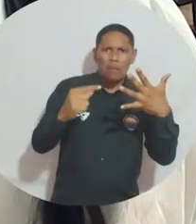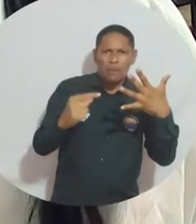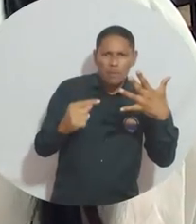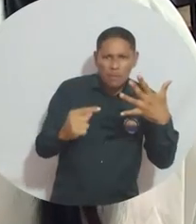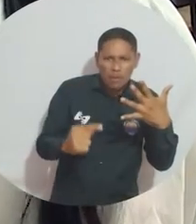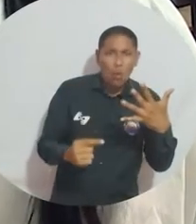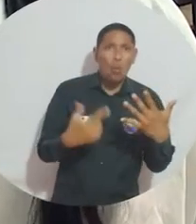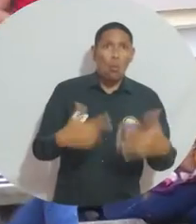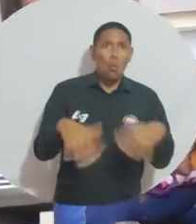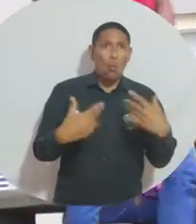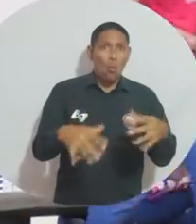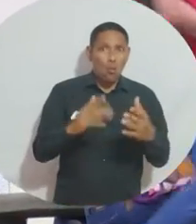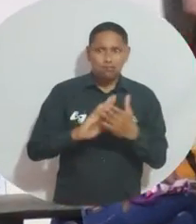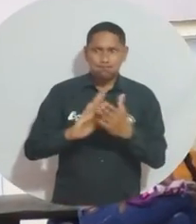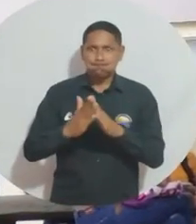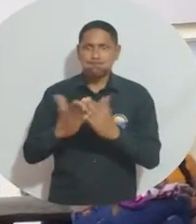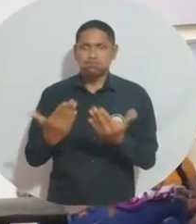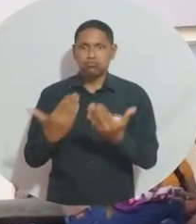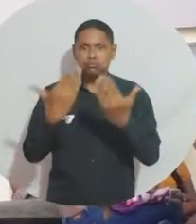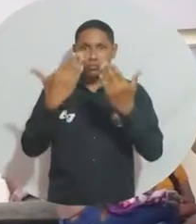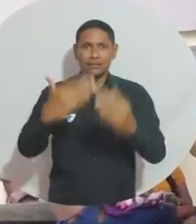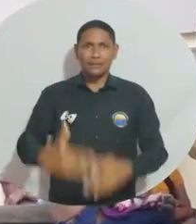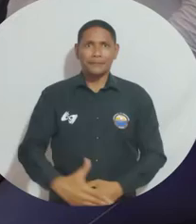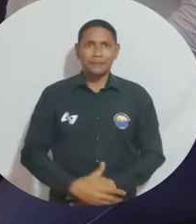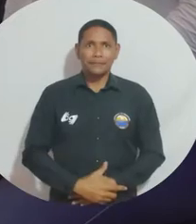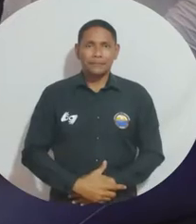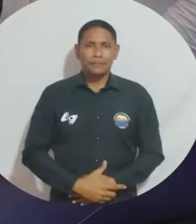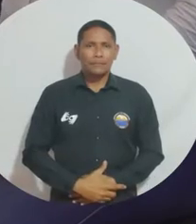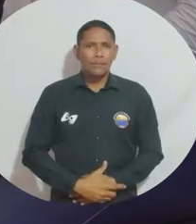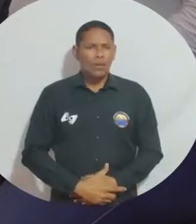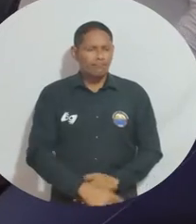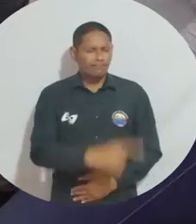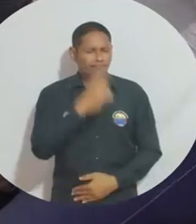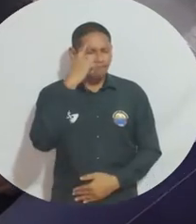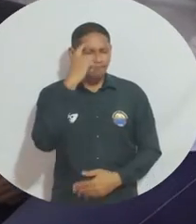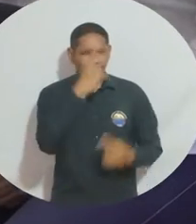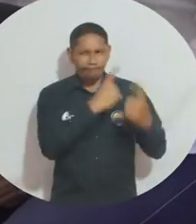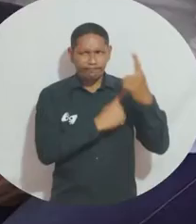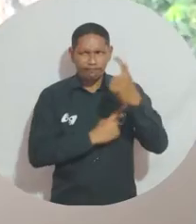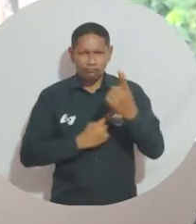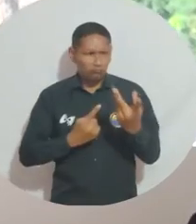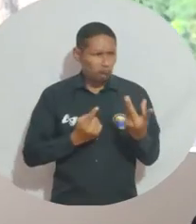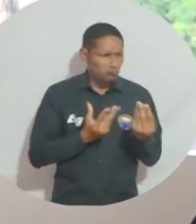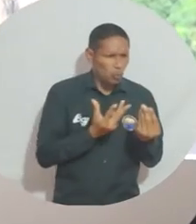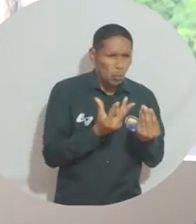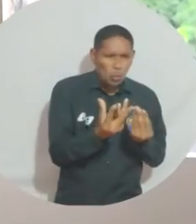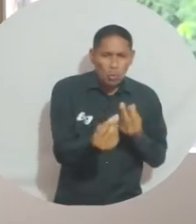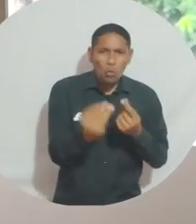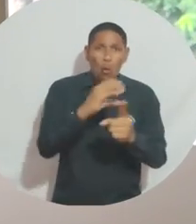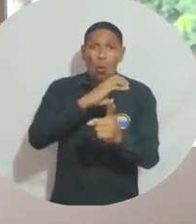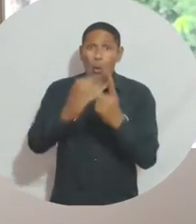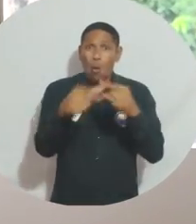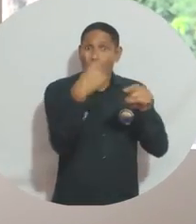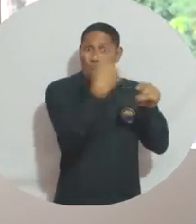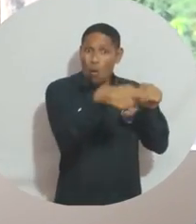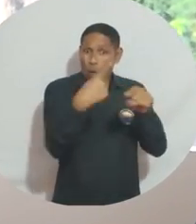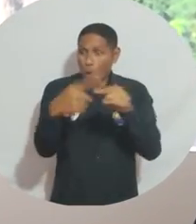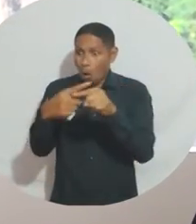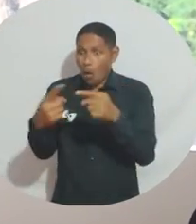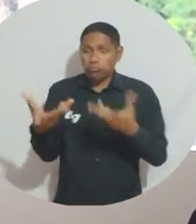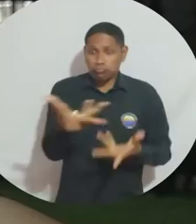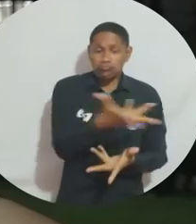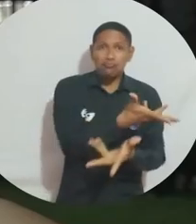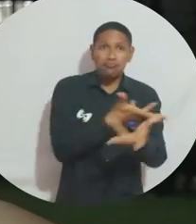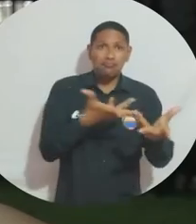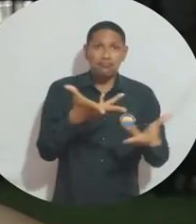que hay dentro de la misma comunidad universitaria. Pensar en la coexistencia de diversas culturas